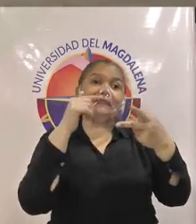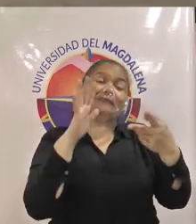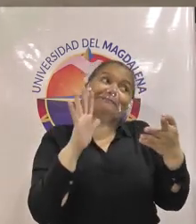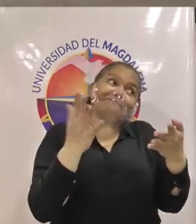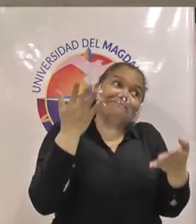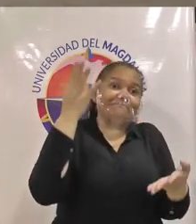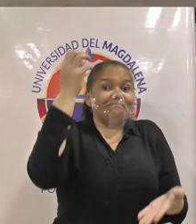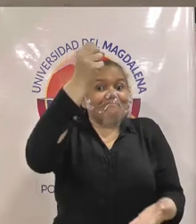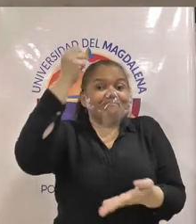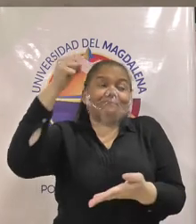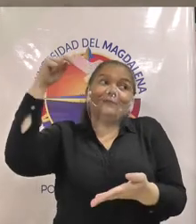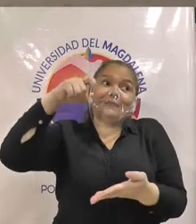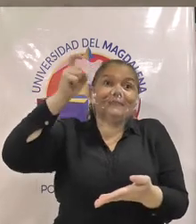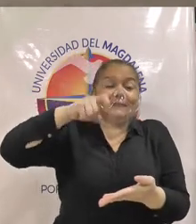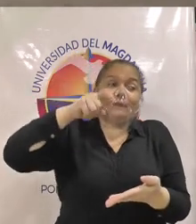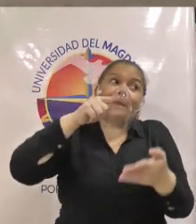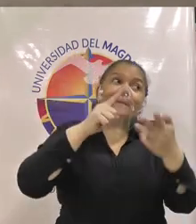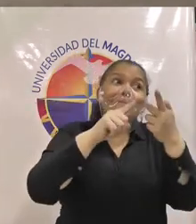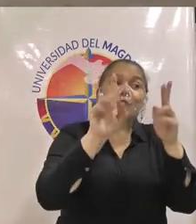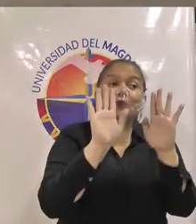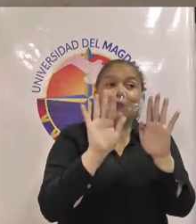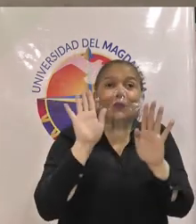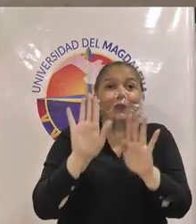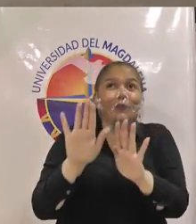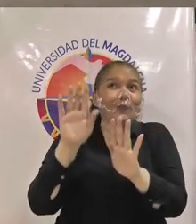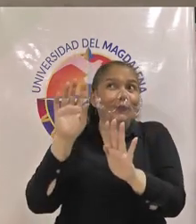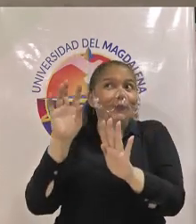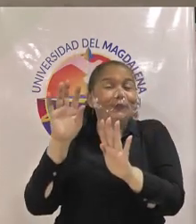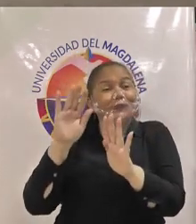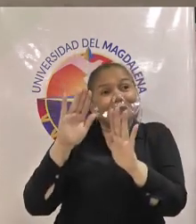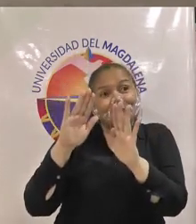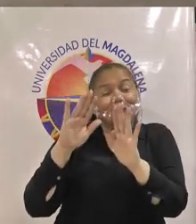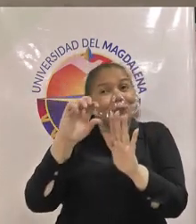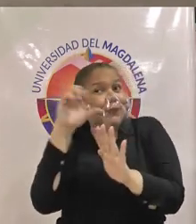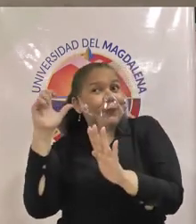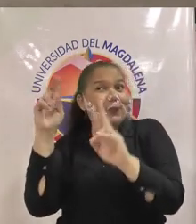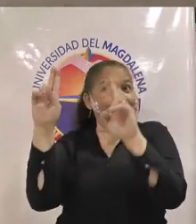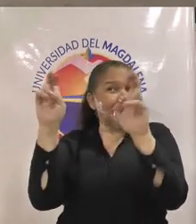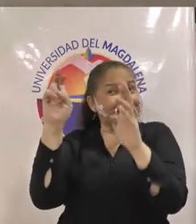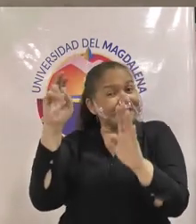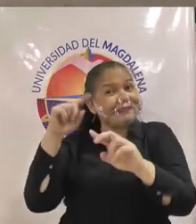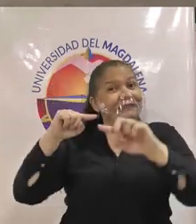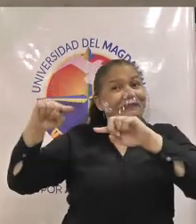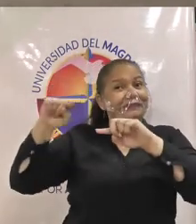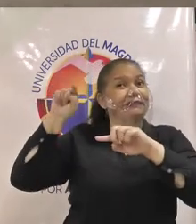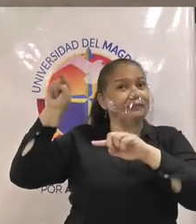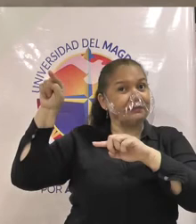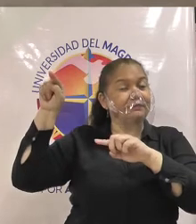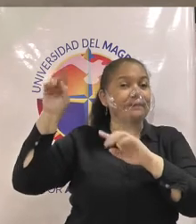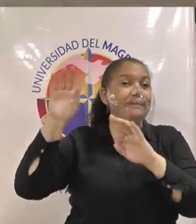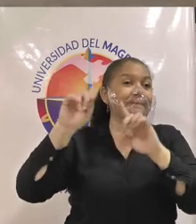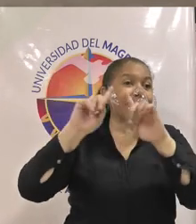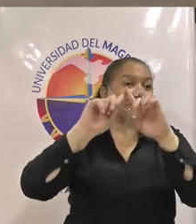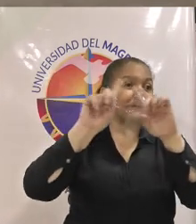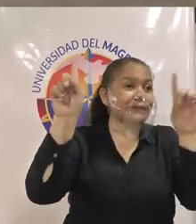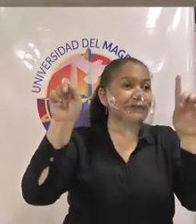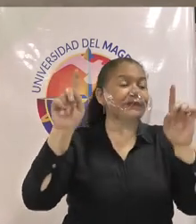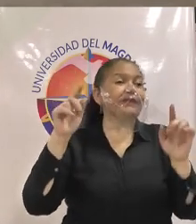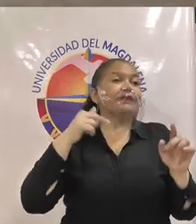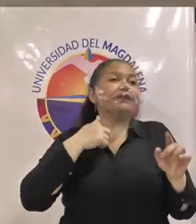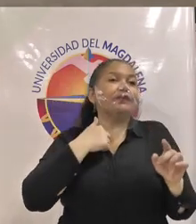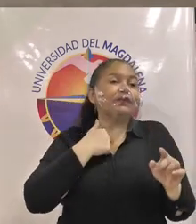como algo superior pero lo que nosotros queremos bueno en este caso lo que tendríamos que hacer es